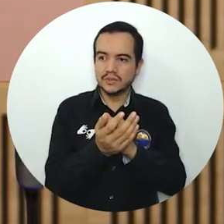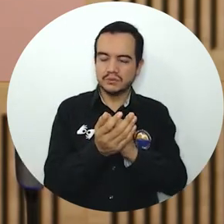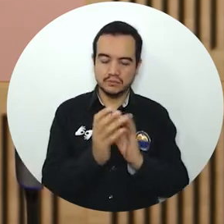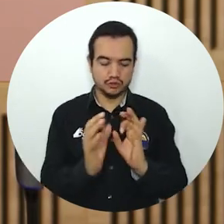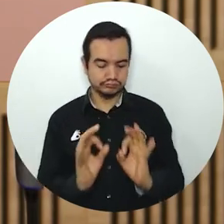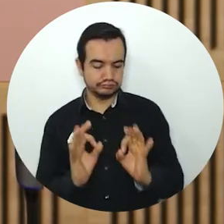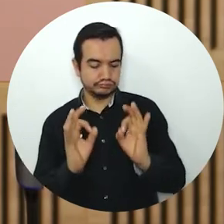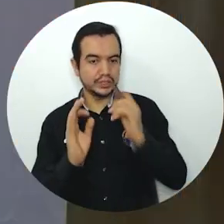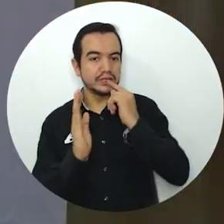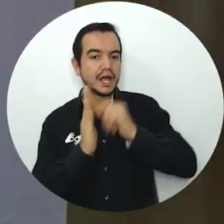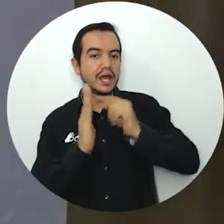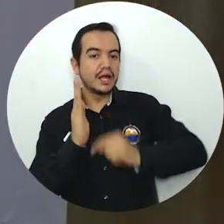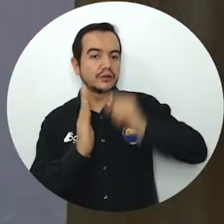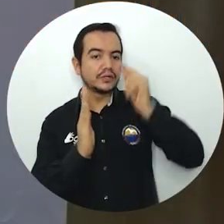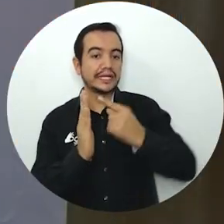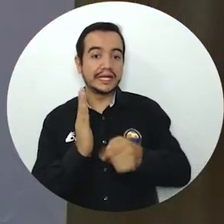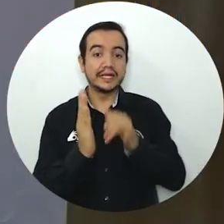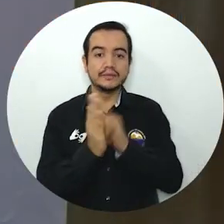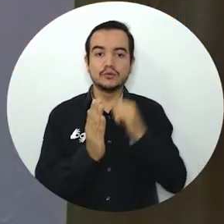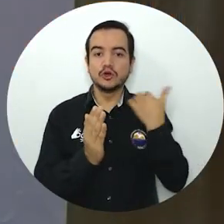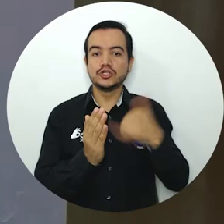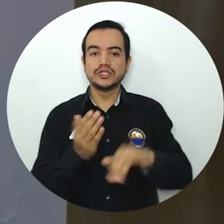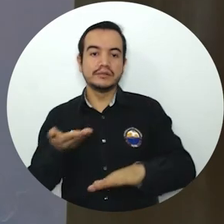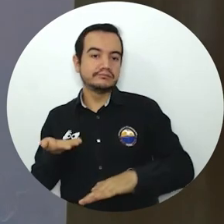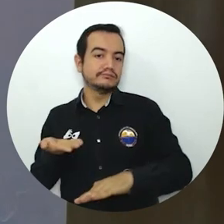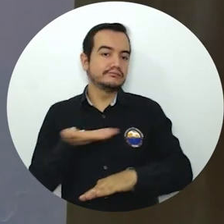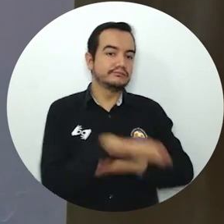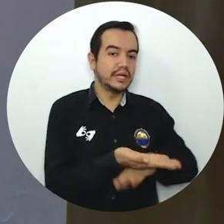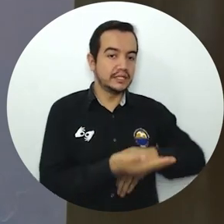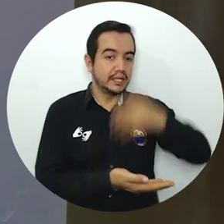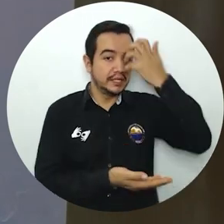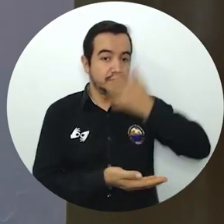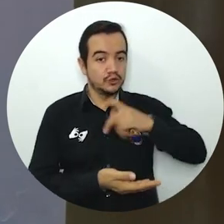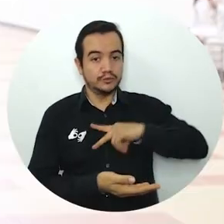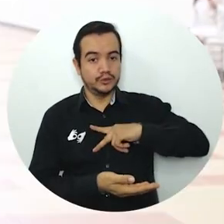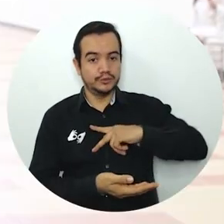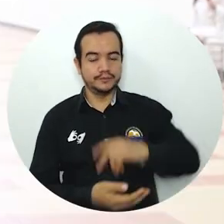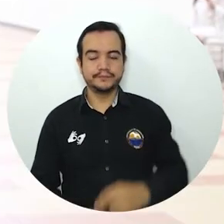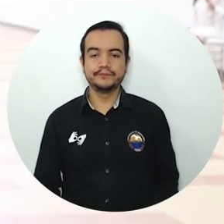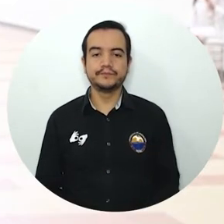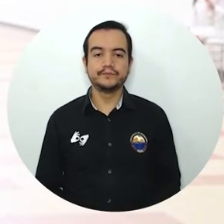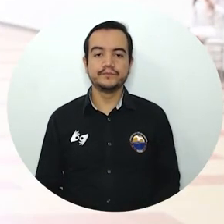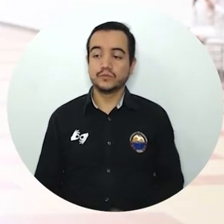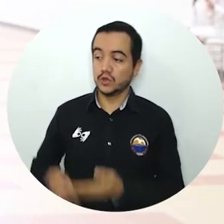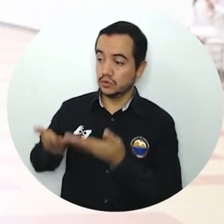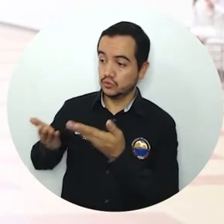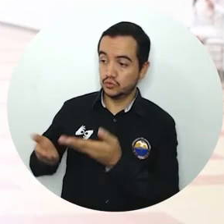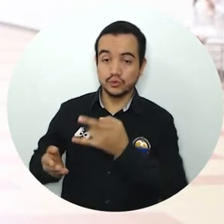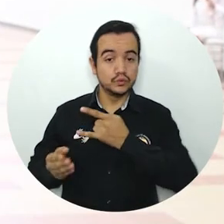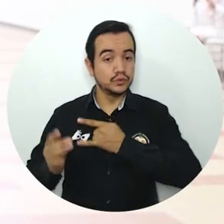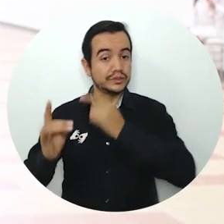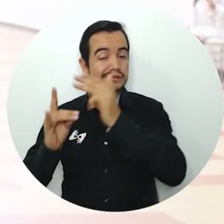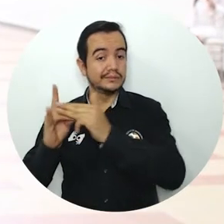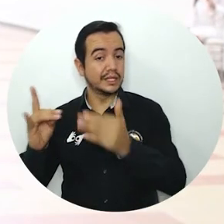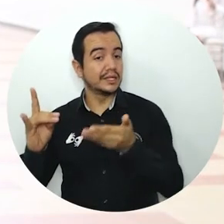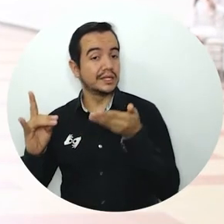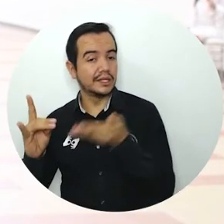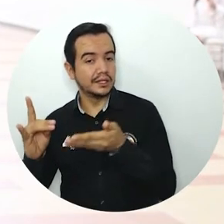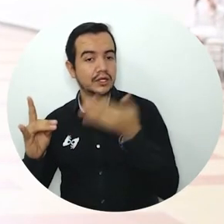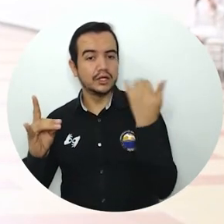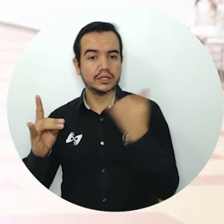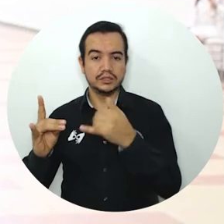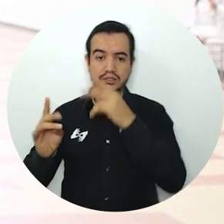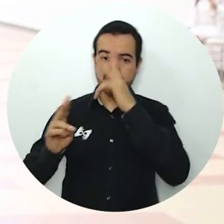acreditación en alta calidad, para lo que ya fue radicado el documento de autoevaluación. La Universidad del Magdalena tiene